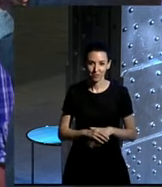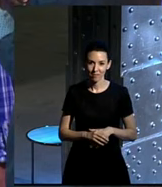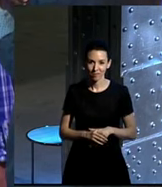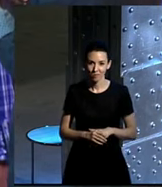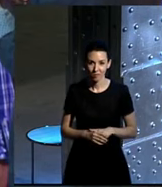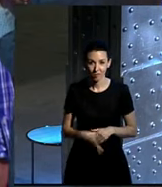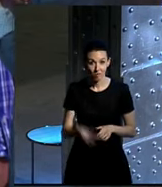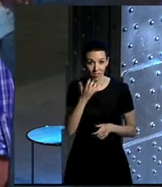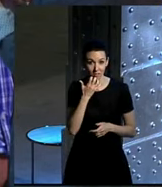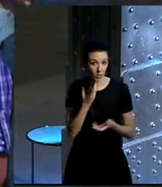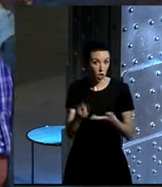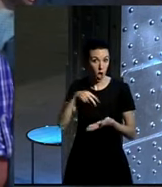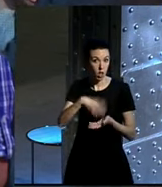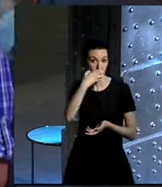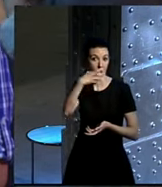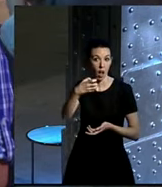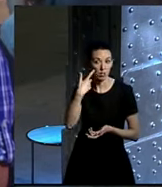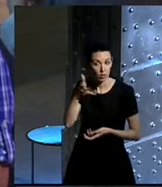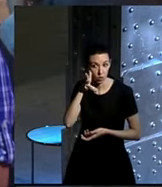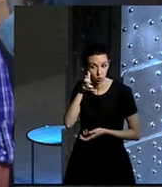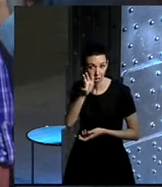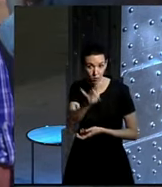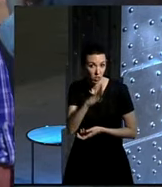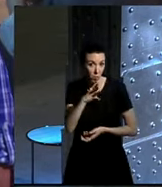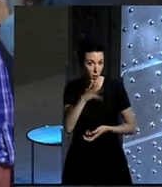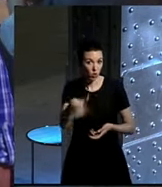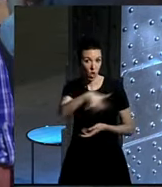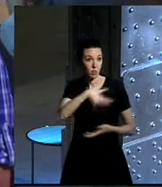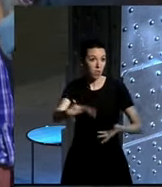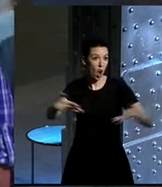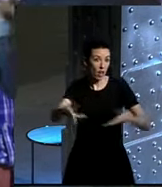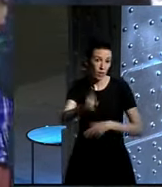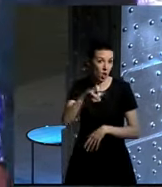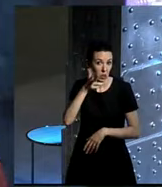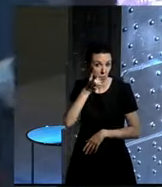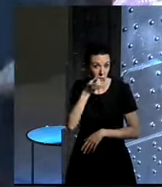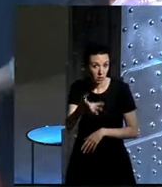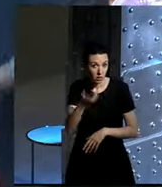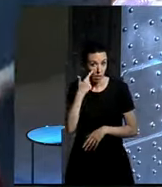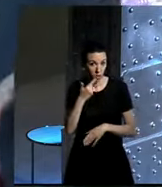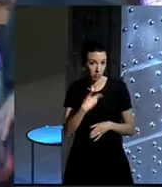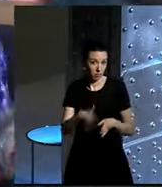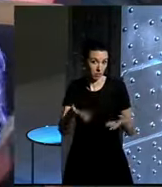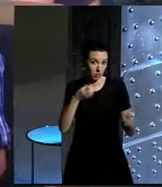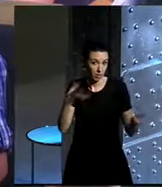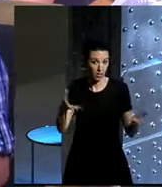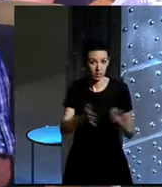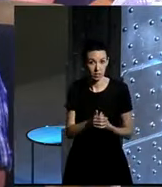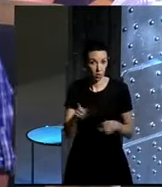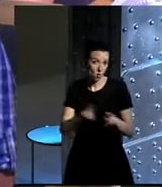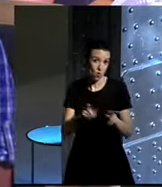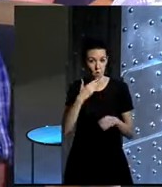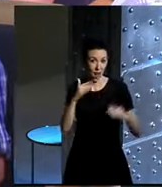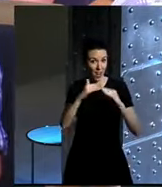Si no te pones de pie y entonas. te escuchamos. Porque tampoco es un espacio tan grande. Es parte de su encanto. Estamos como en casa.